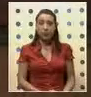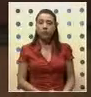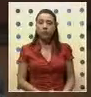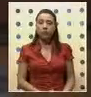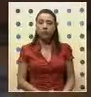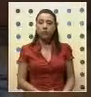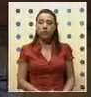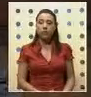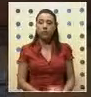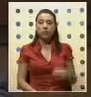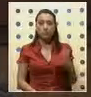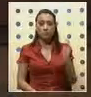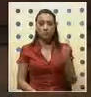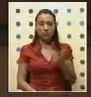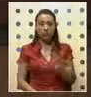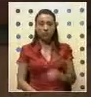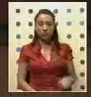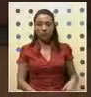Señor Presidente,